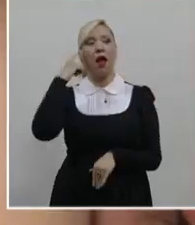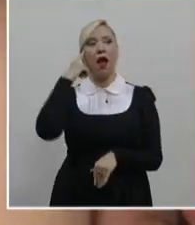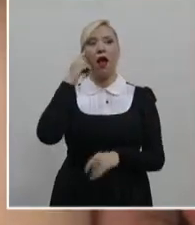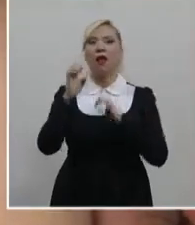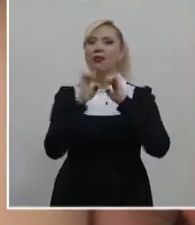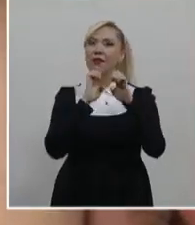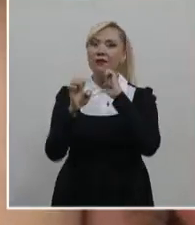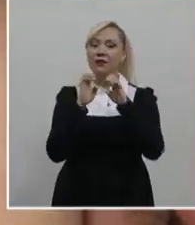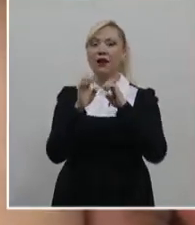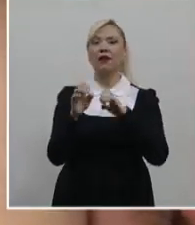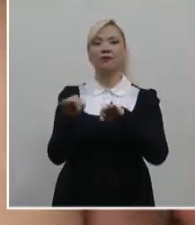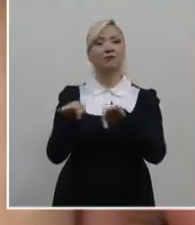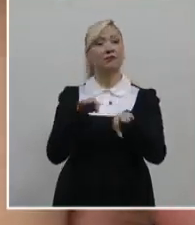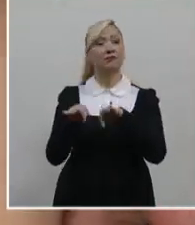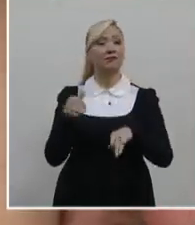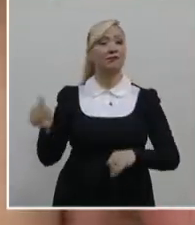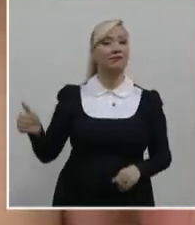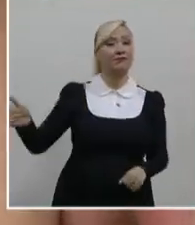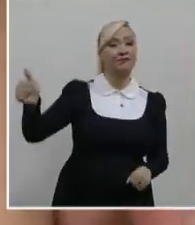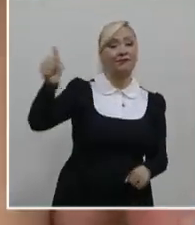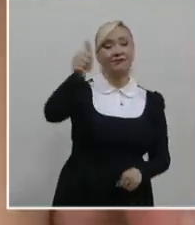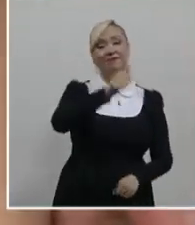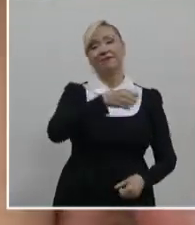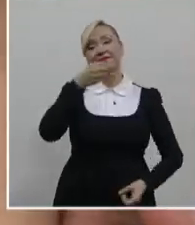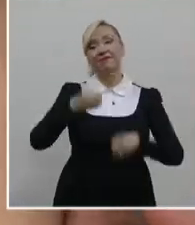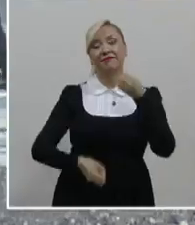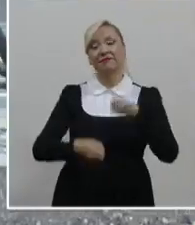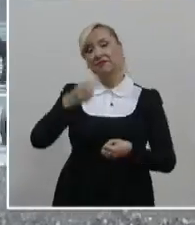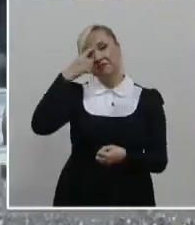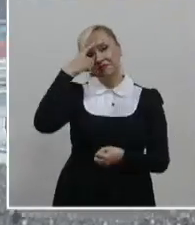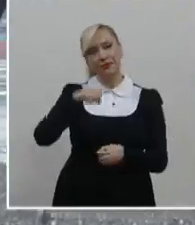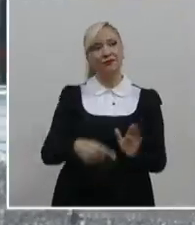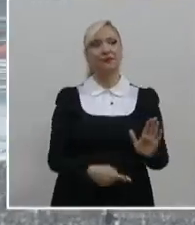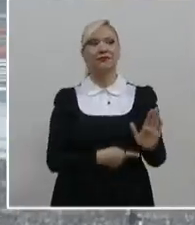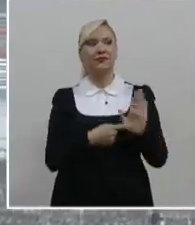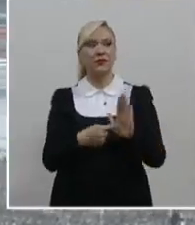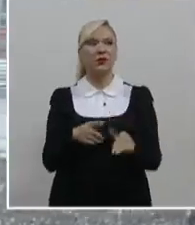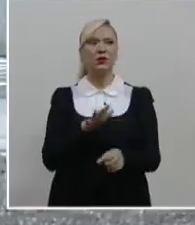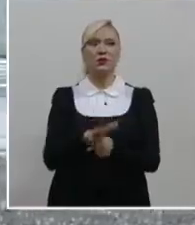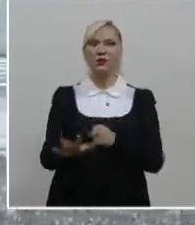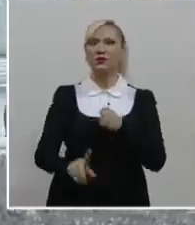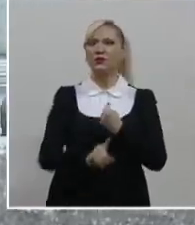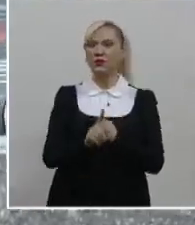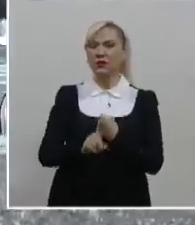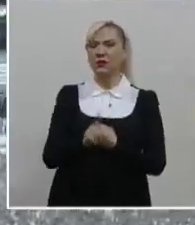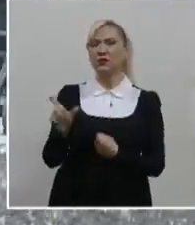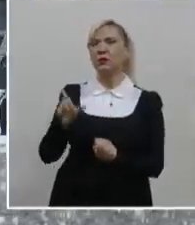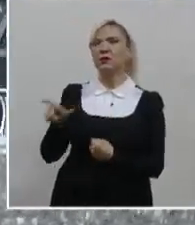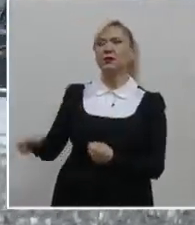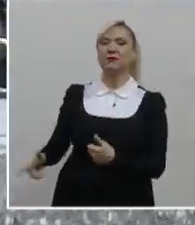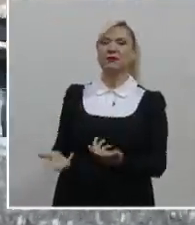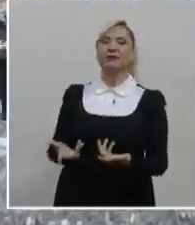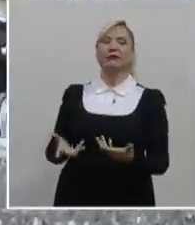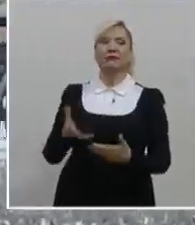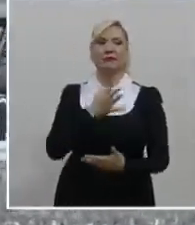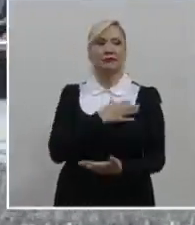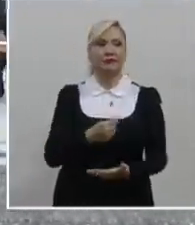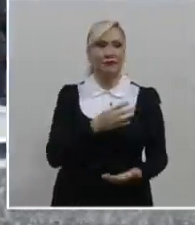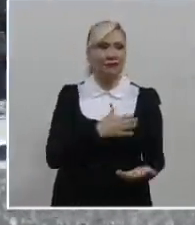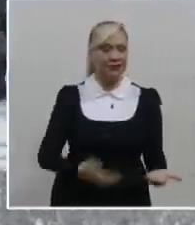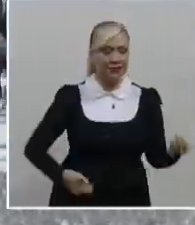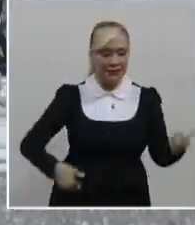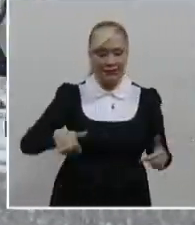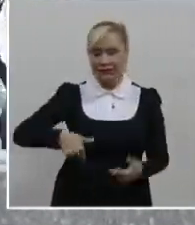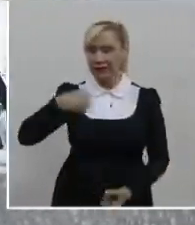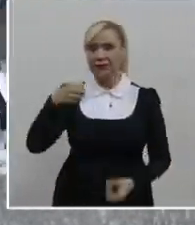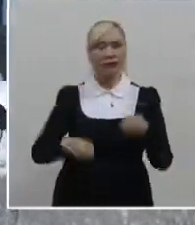entrevistas con trabajadoras de órganos jurisdiccionales con el fin de visibilizar los problemas que enfrentaron al vivir su maternidad, cuando en el Poder